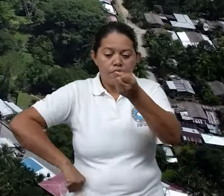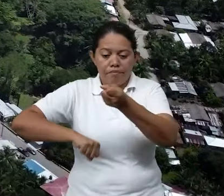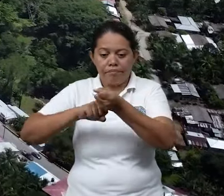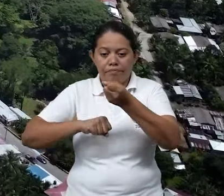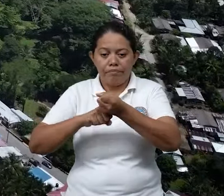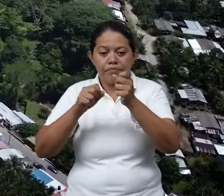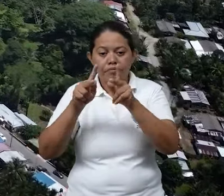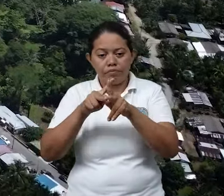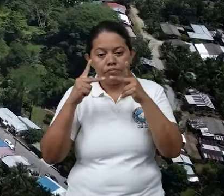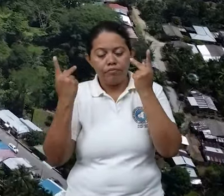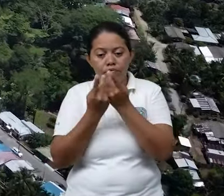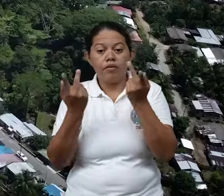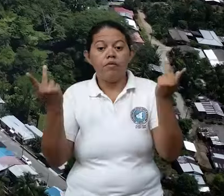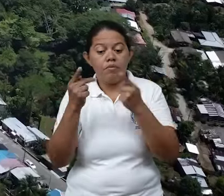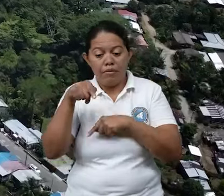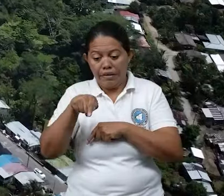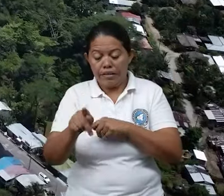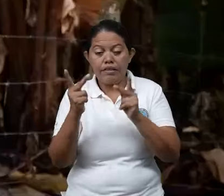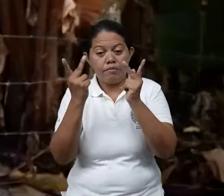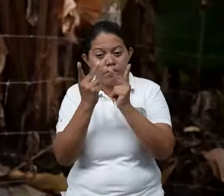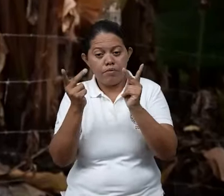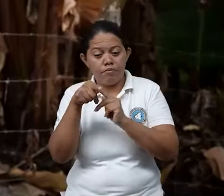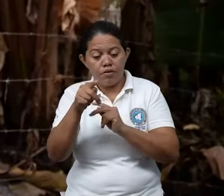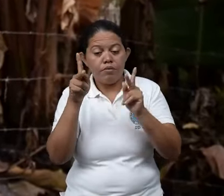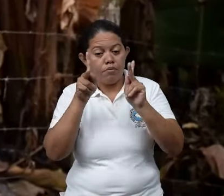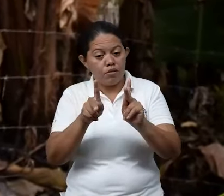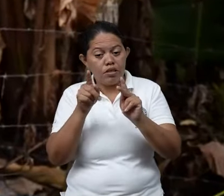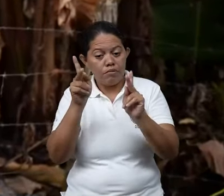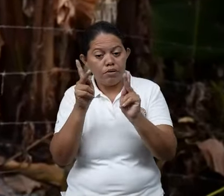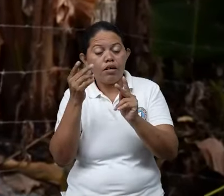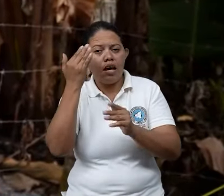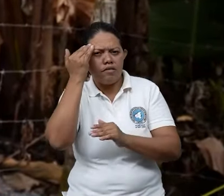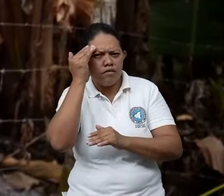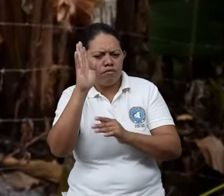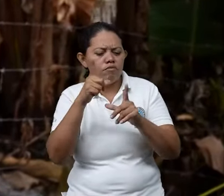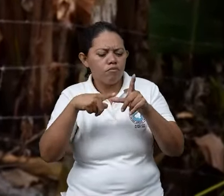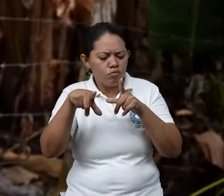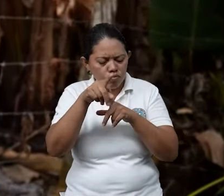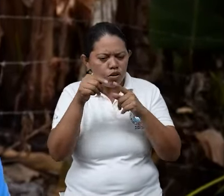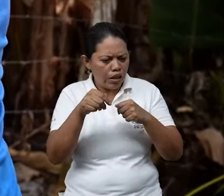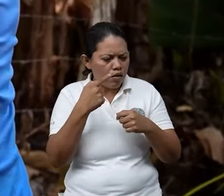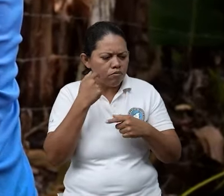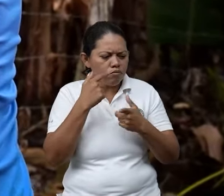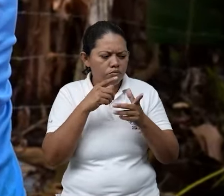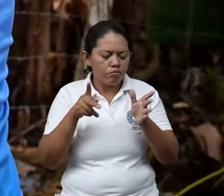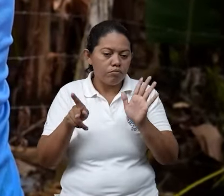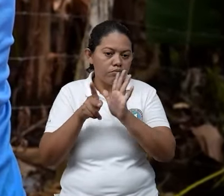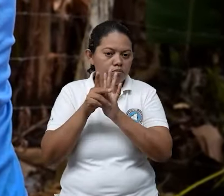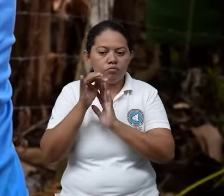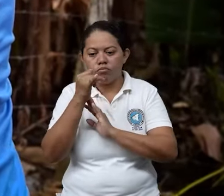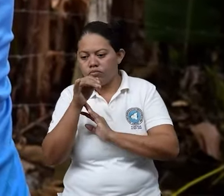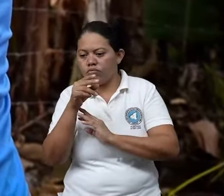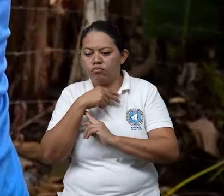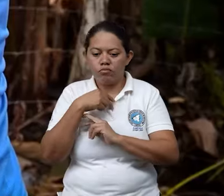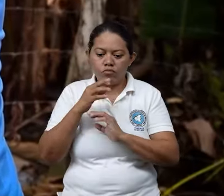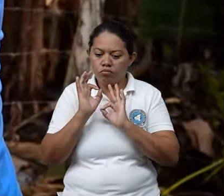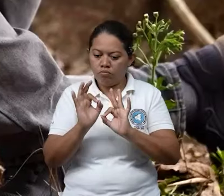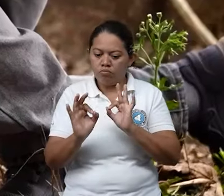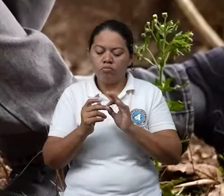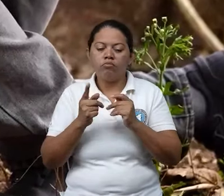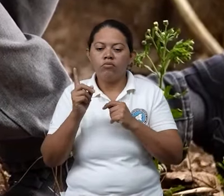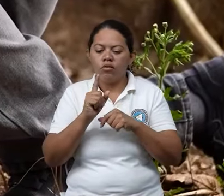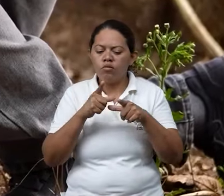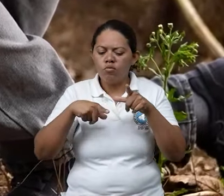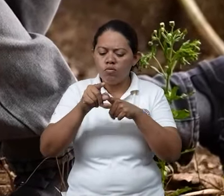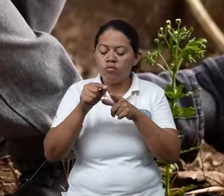de la población que vive en el mismo, que conoce específicamente, si vamos a hacer un sistema de alerta temprana ante inundación, conoce específicamente hasta